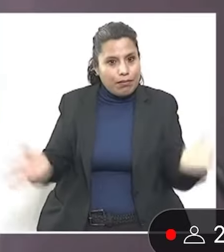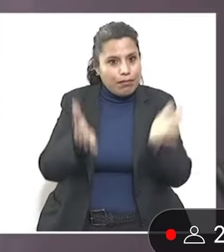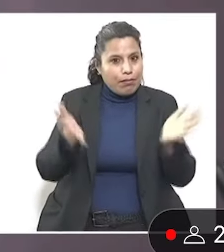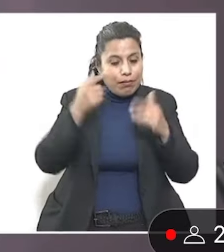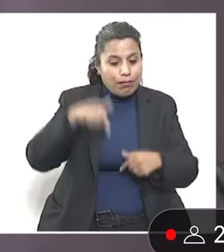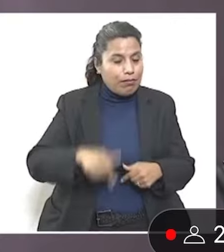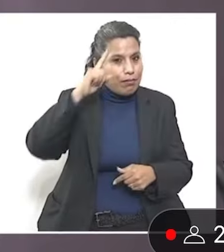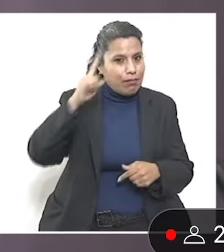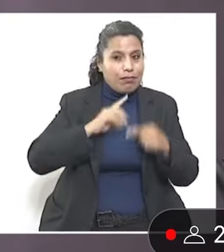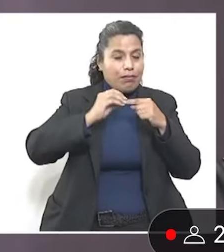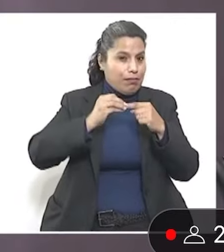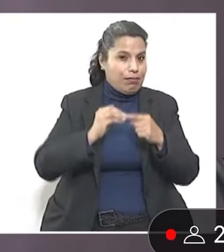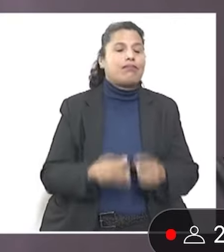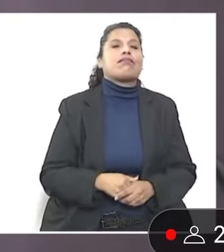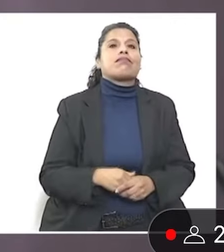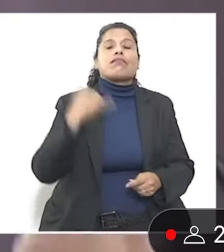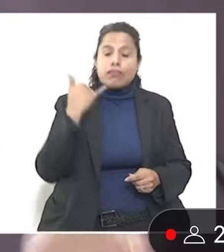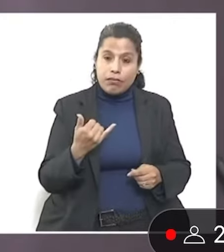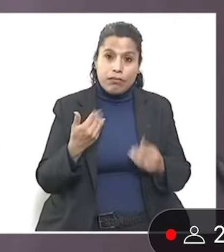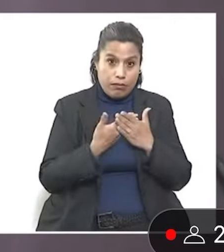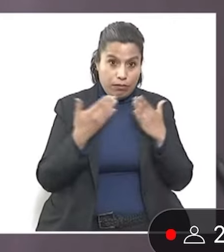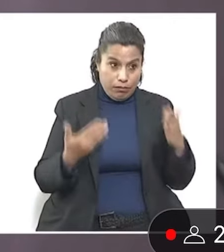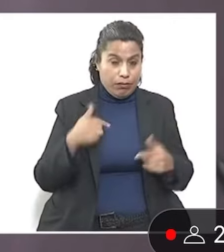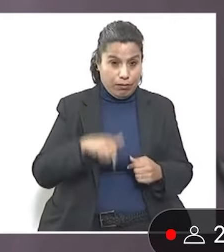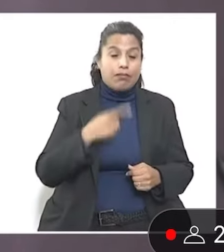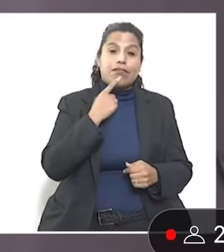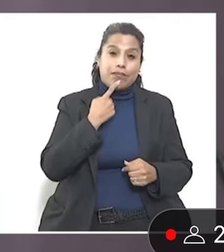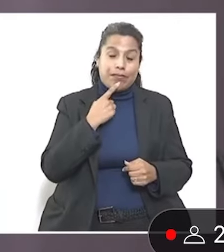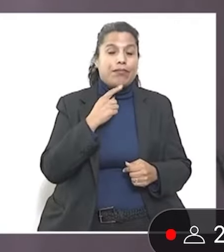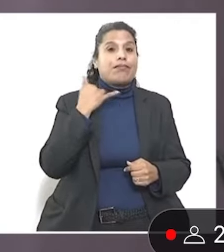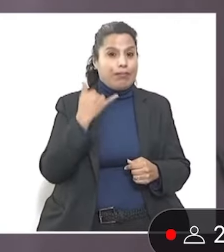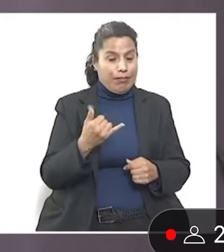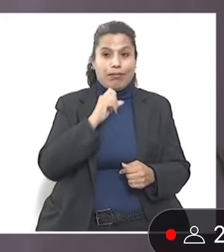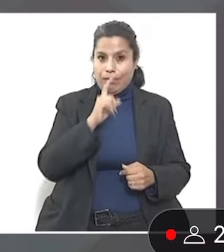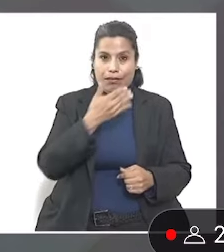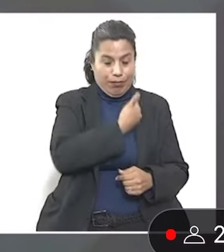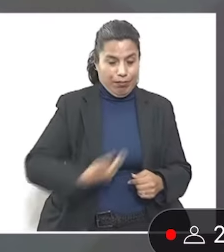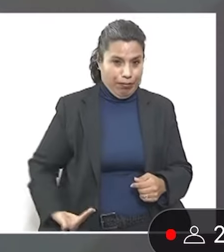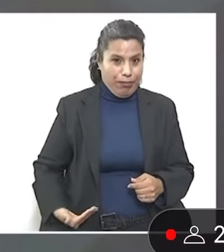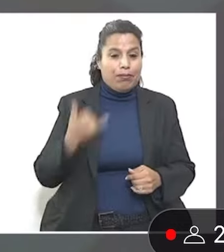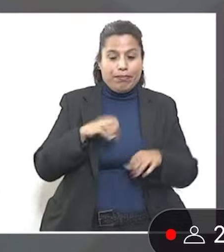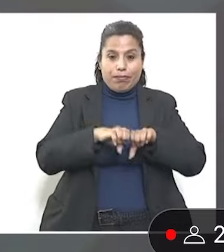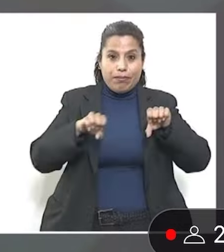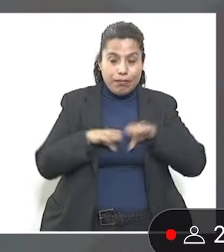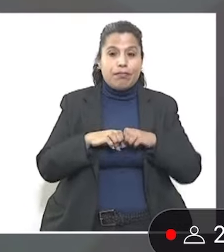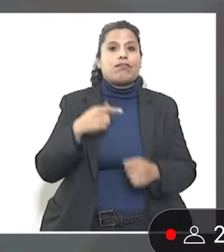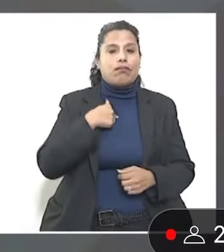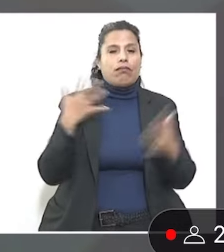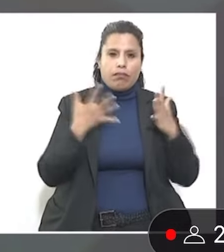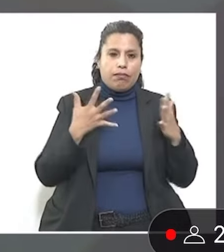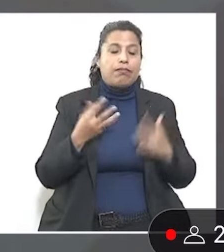Zacatecas. Vengo aquí con ustedes, con el presidente, con su equipo, a decirles y a comprometerme